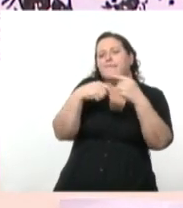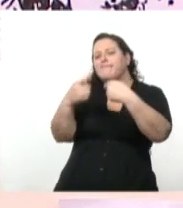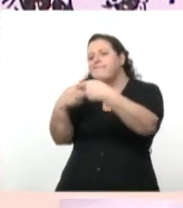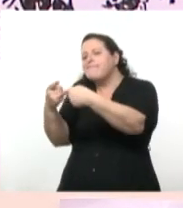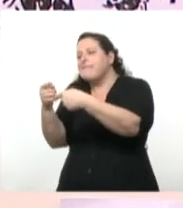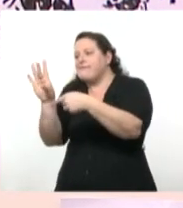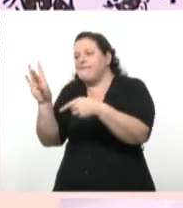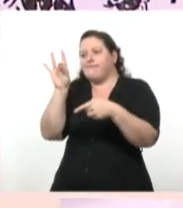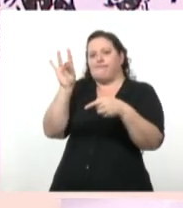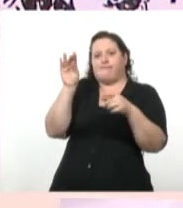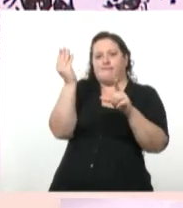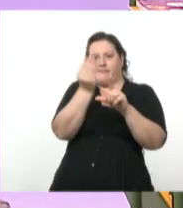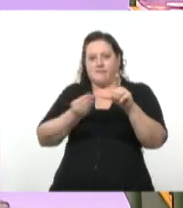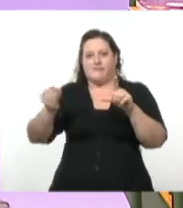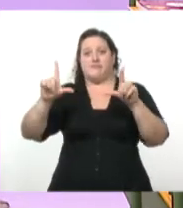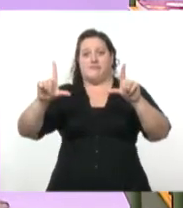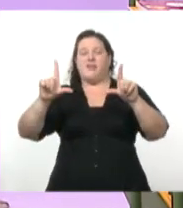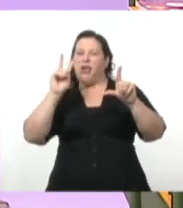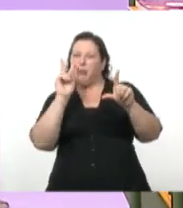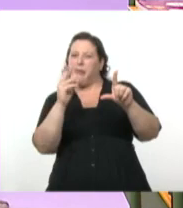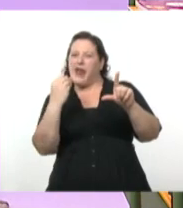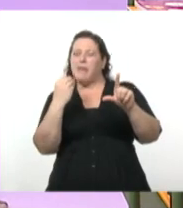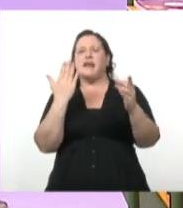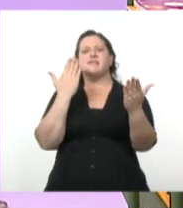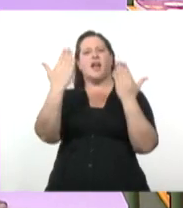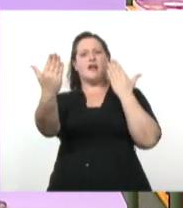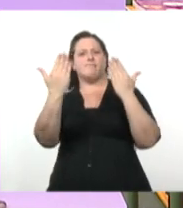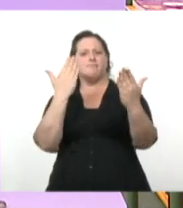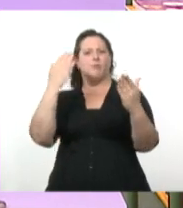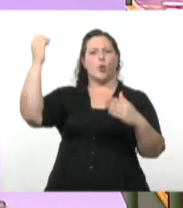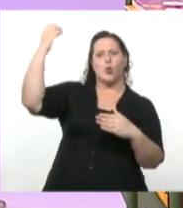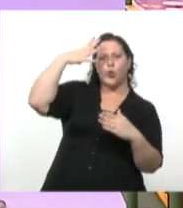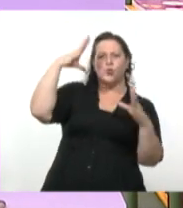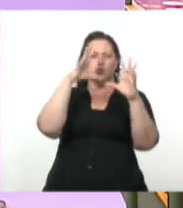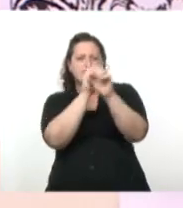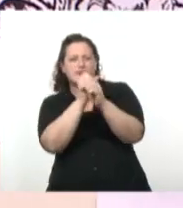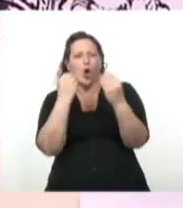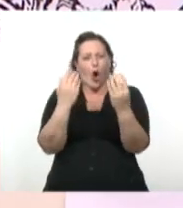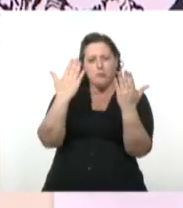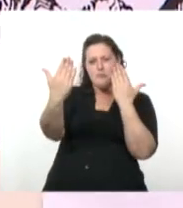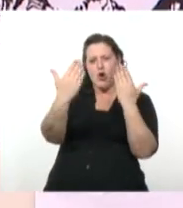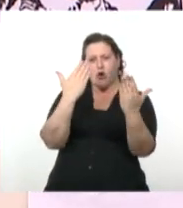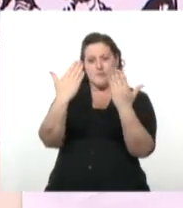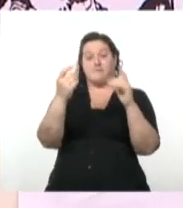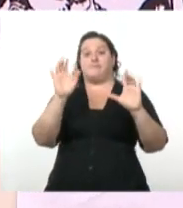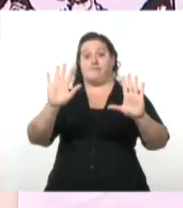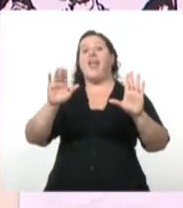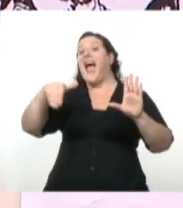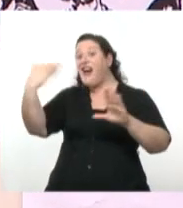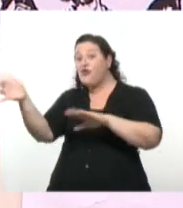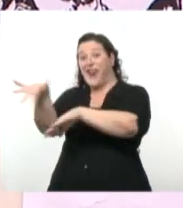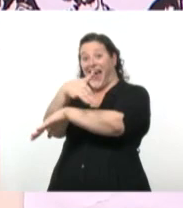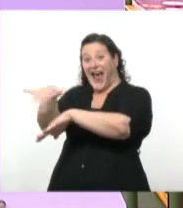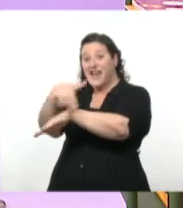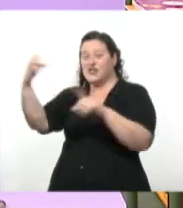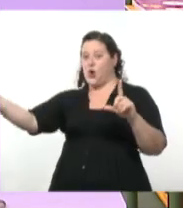sombra. Acá, fíjate que tenemos nuevamente, de un lado, la luz de afuera. La luz, de la calle. La luz de la calle,